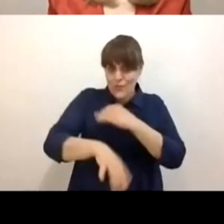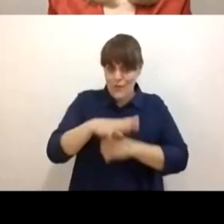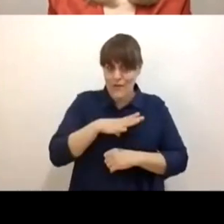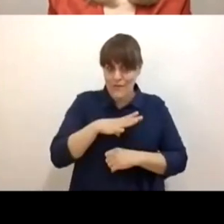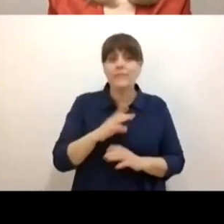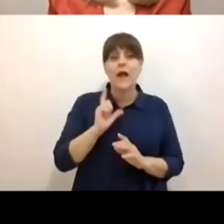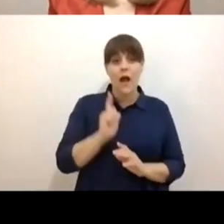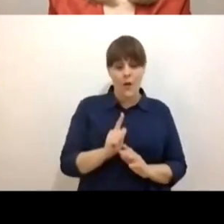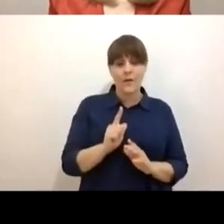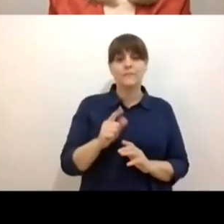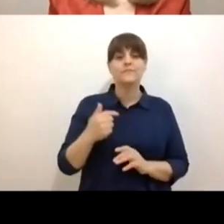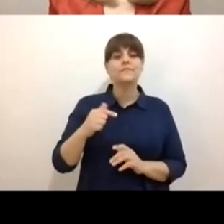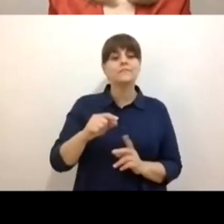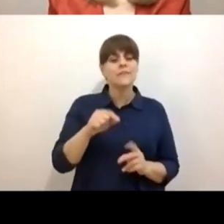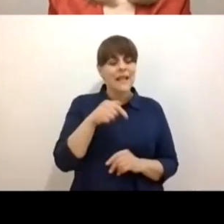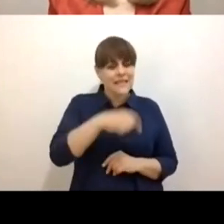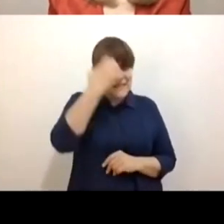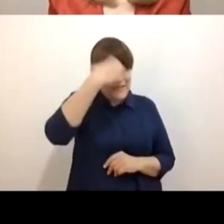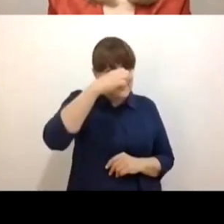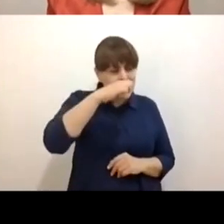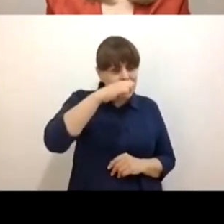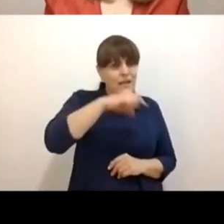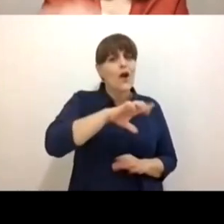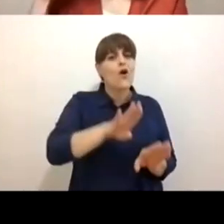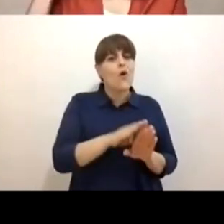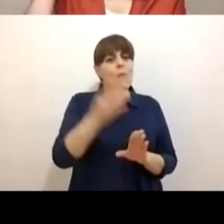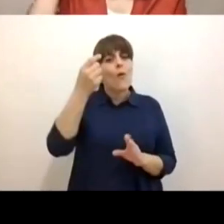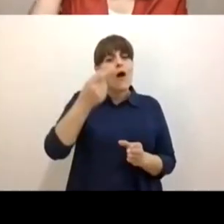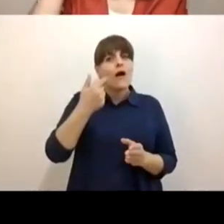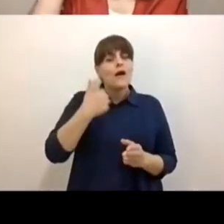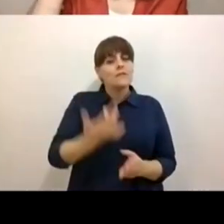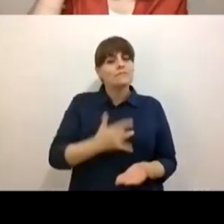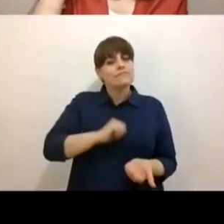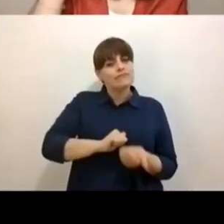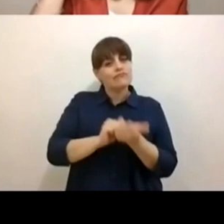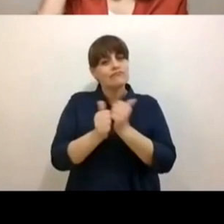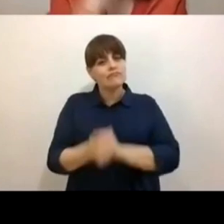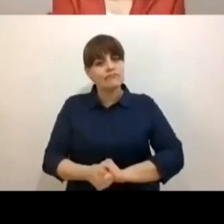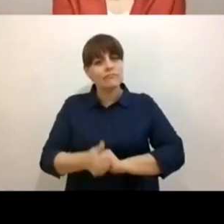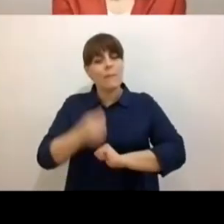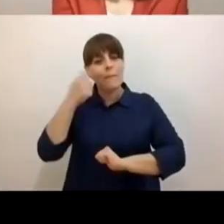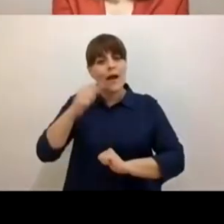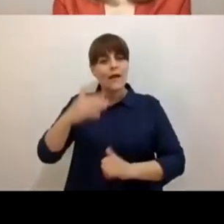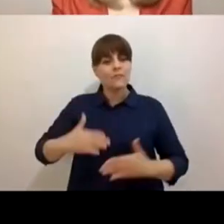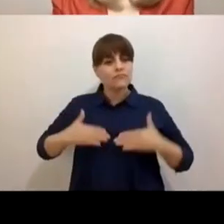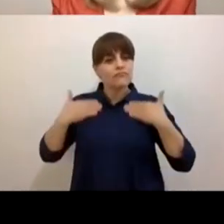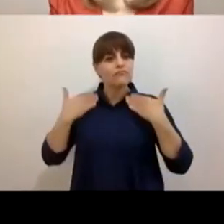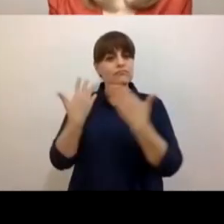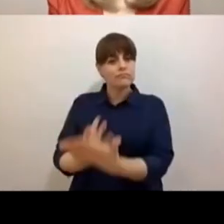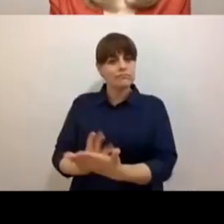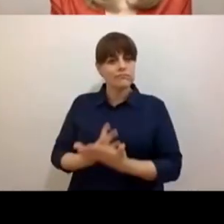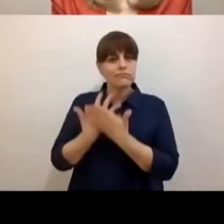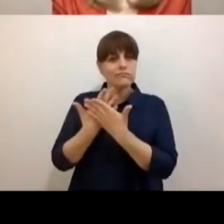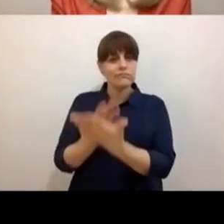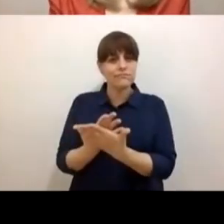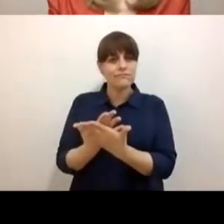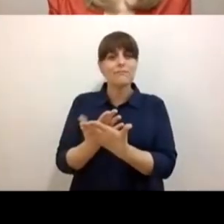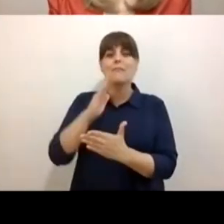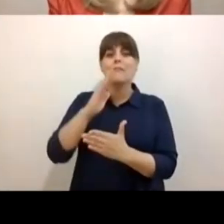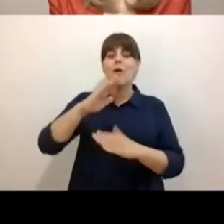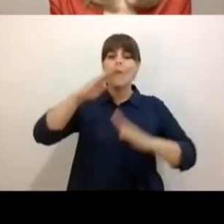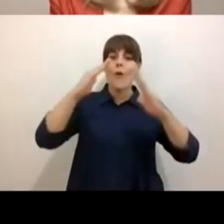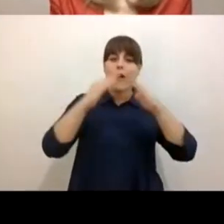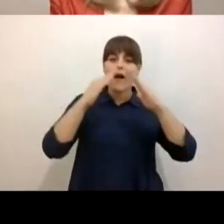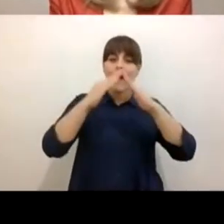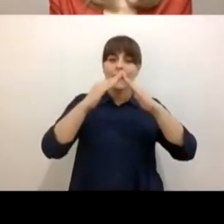perdón, la esperanza que se logra cuando invitamos a los niños y las niñas a abrir las ventanas de su casa e